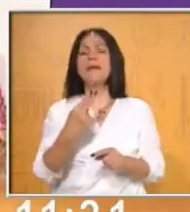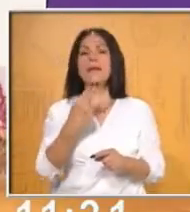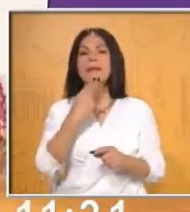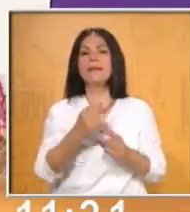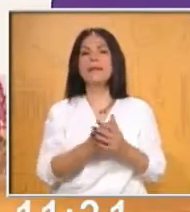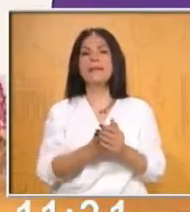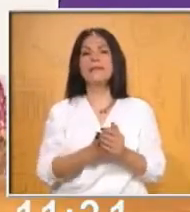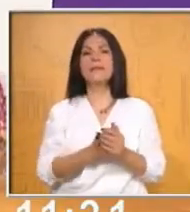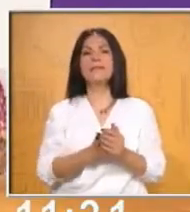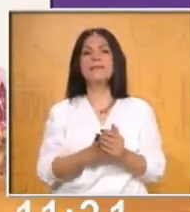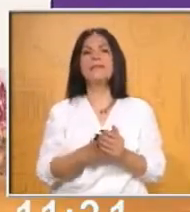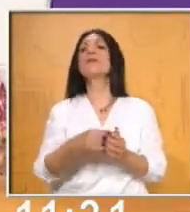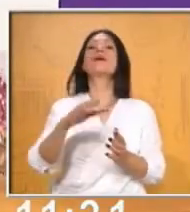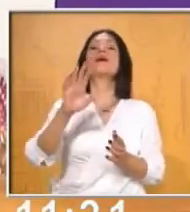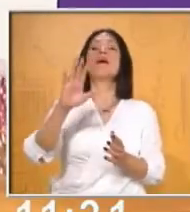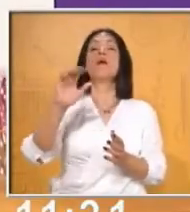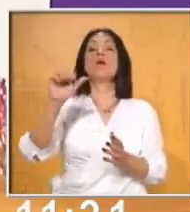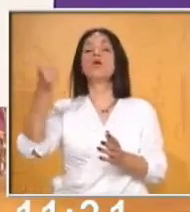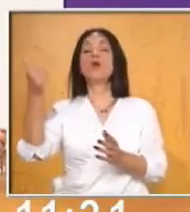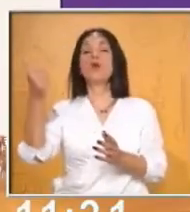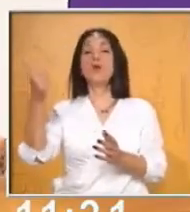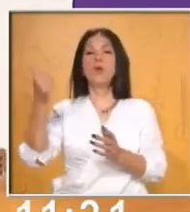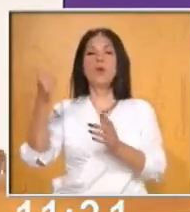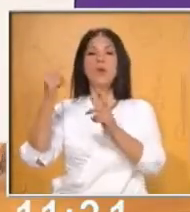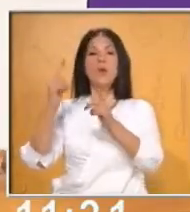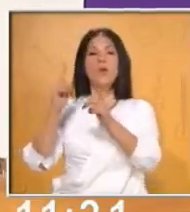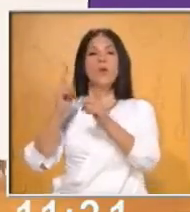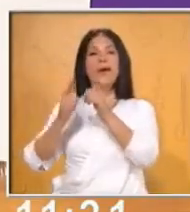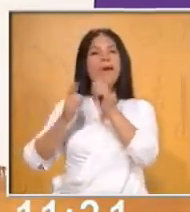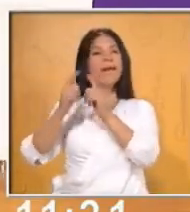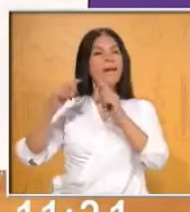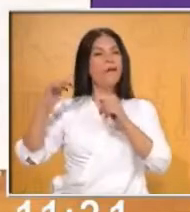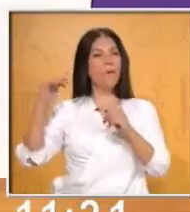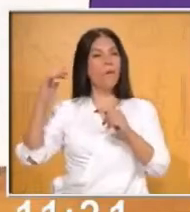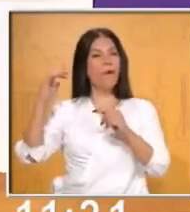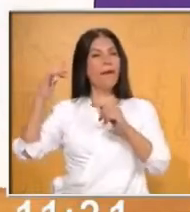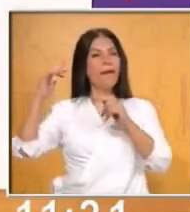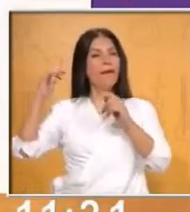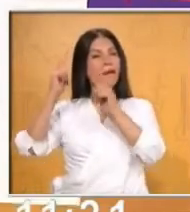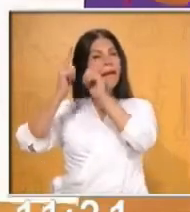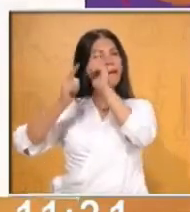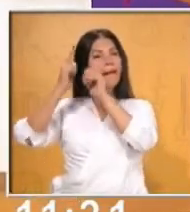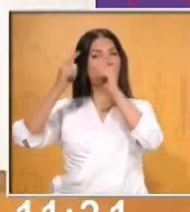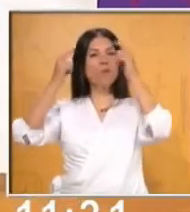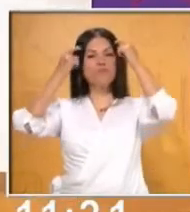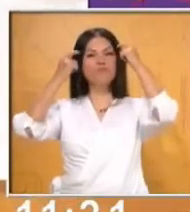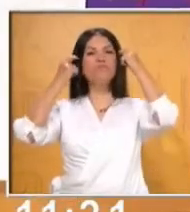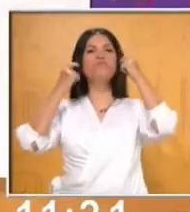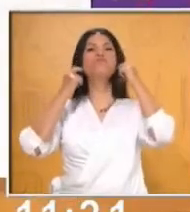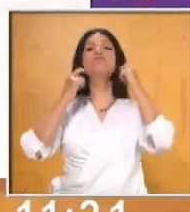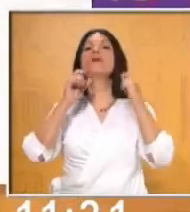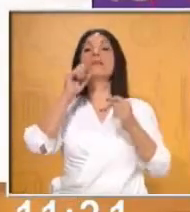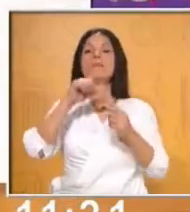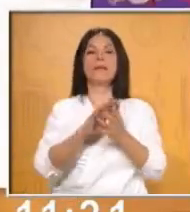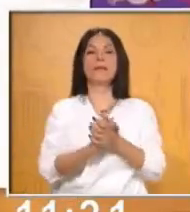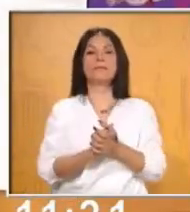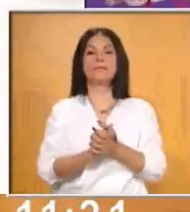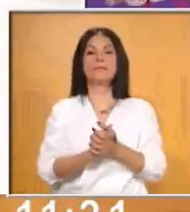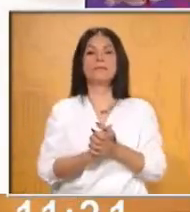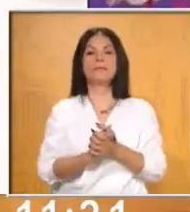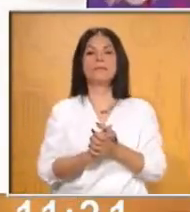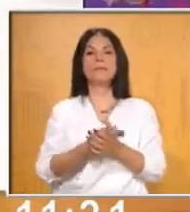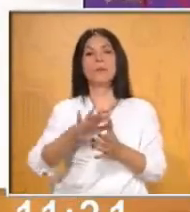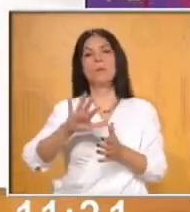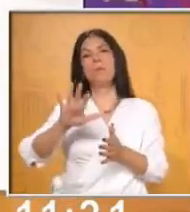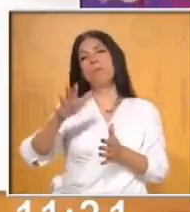Nayarit a Guerrero, otro cuarto. Y entonces, ¿con qué señales? Un cuarto, por favor. ¿A cuántas rebanadas, maestra, del